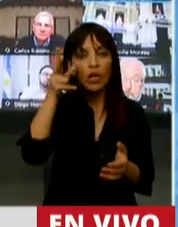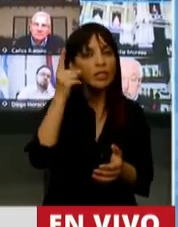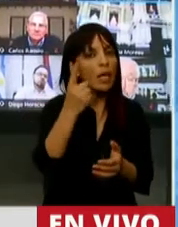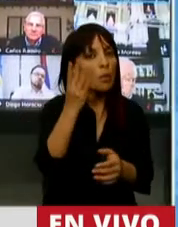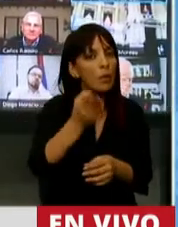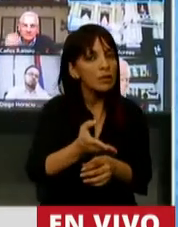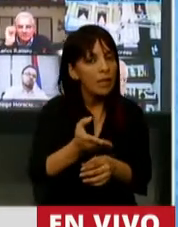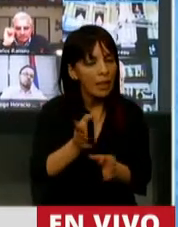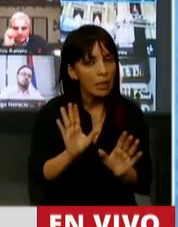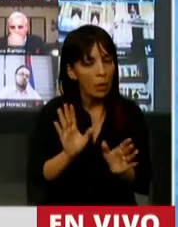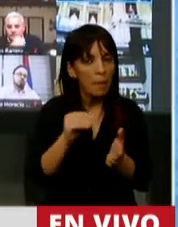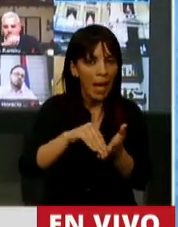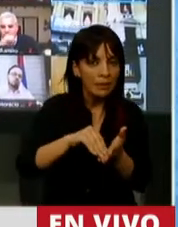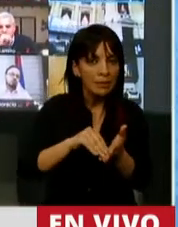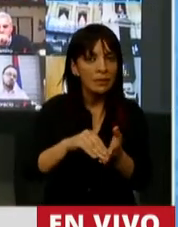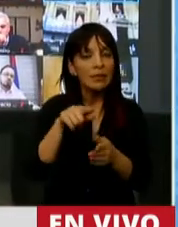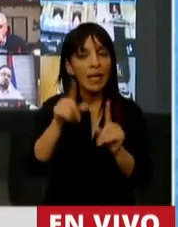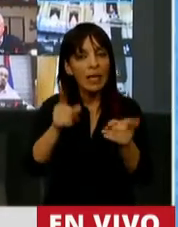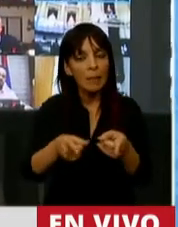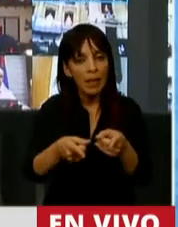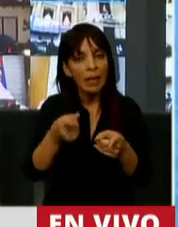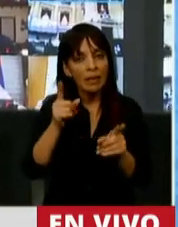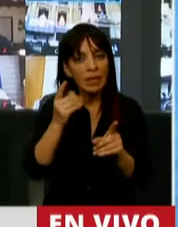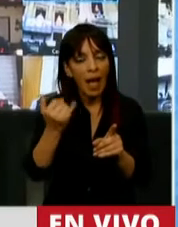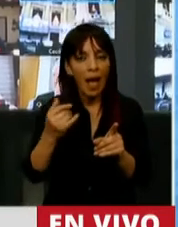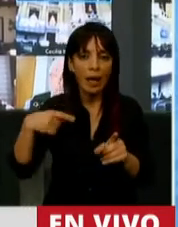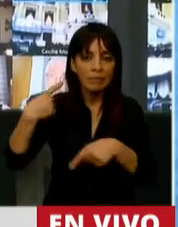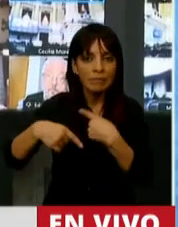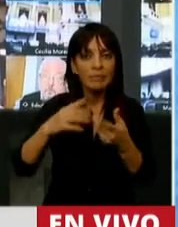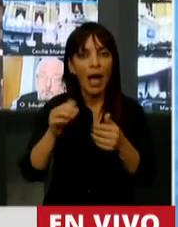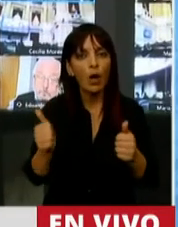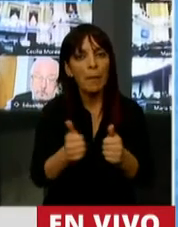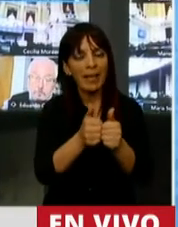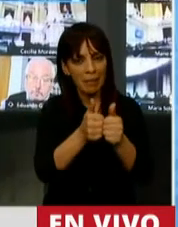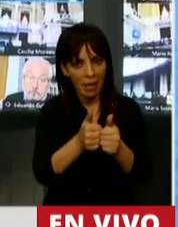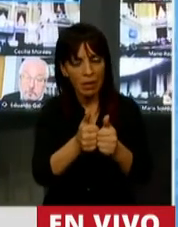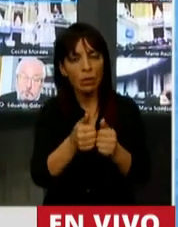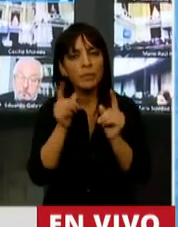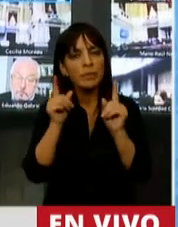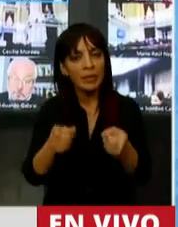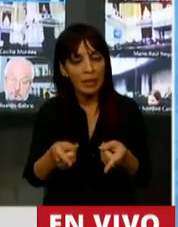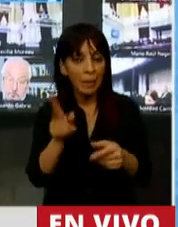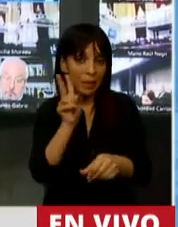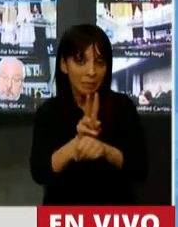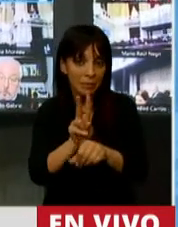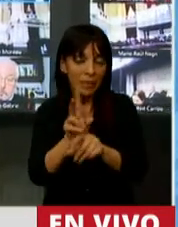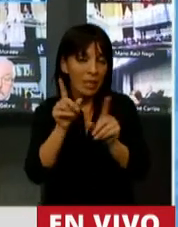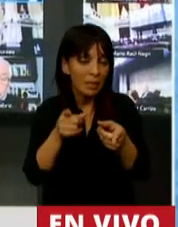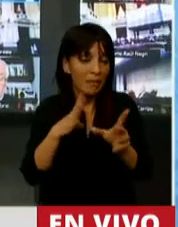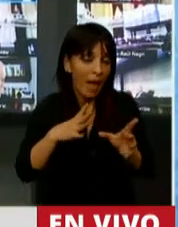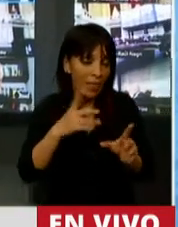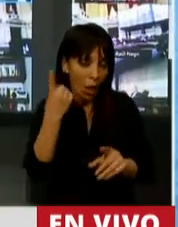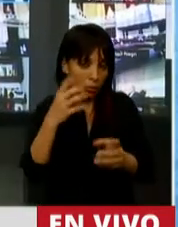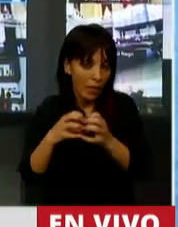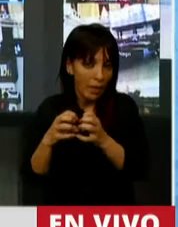más. Y ahí están las trayectorias y los acompañamientos. Y también está en resguardo un debate que nos